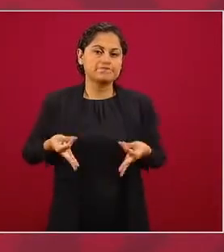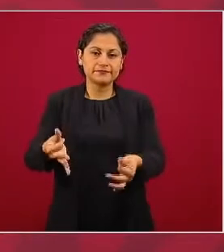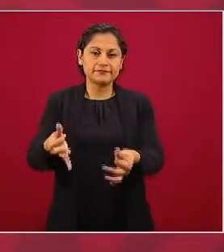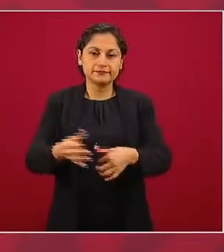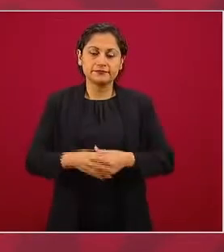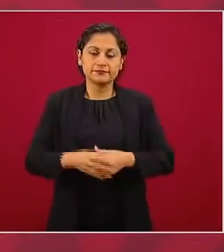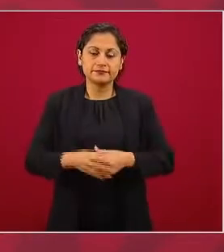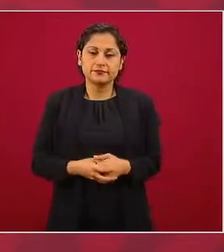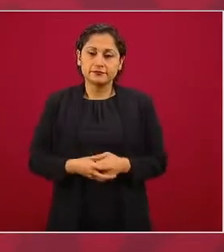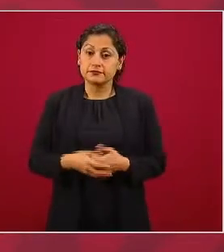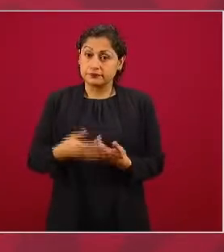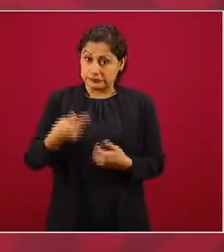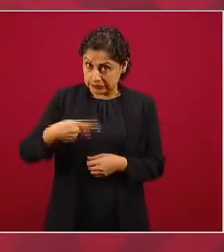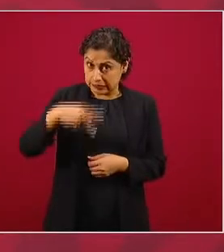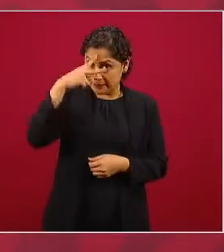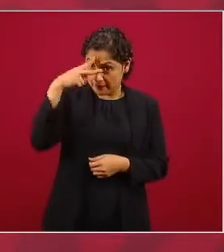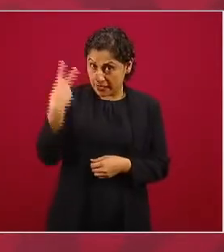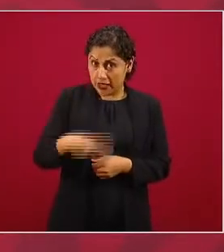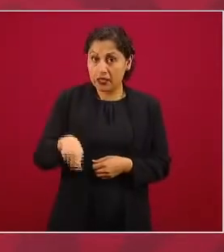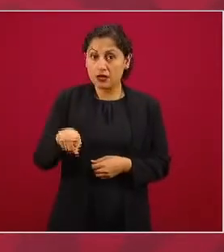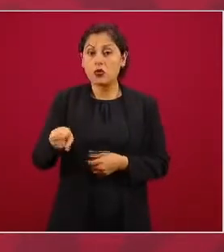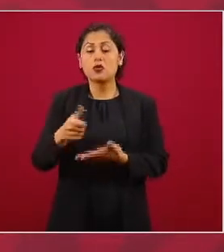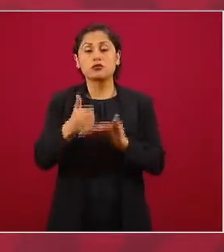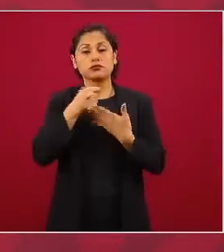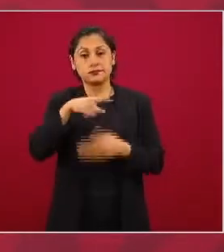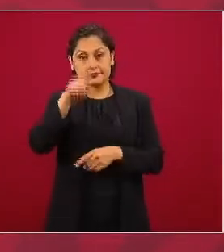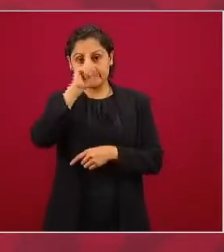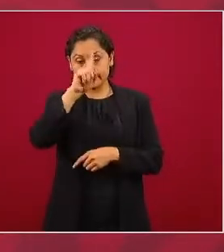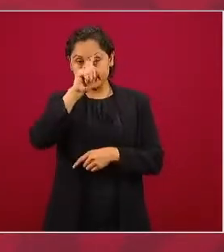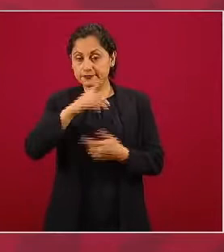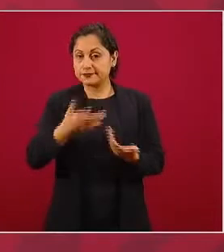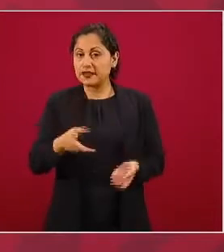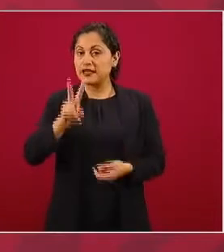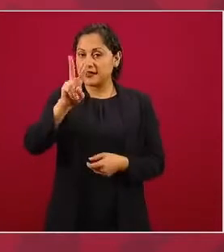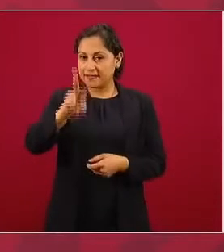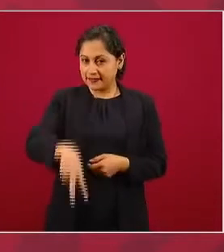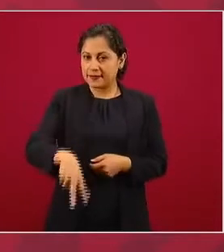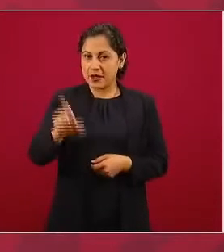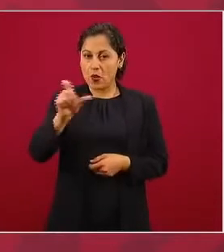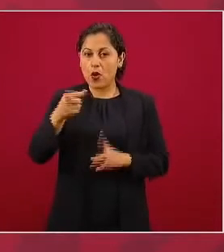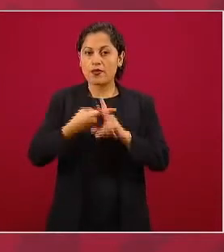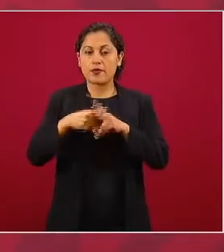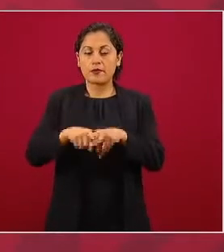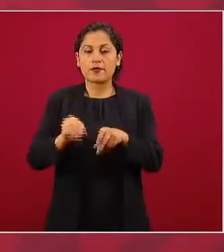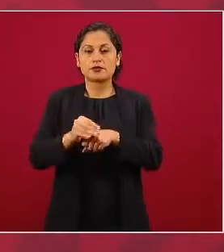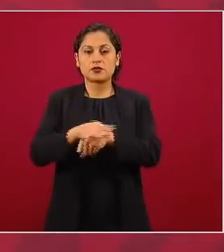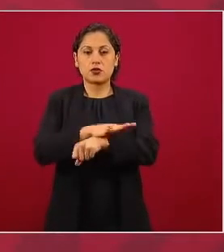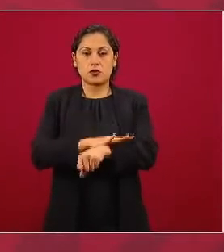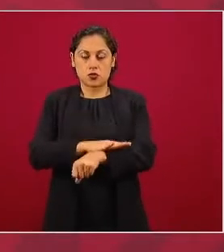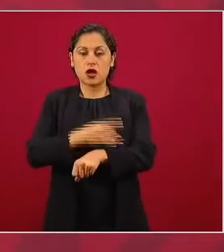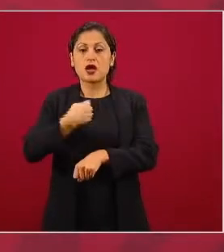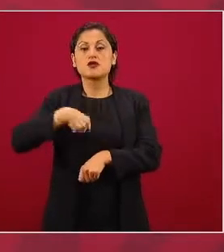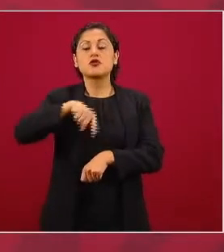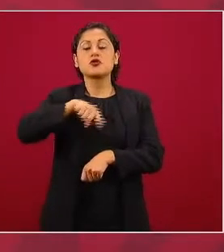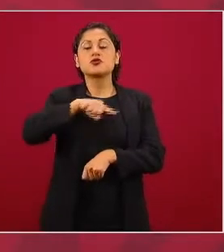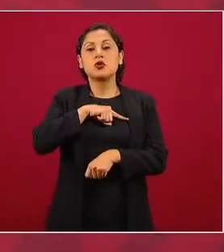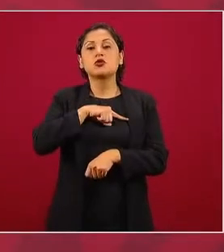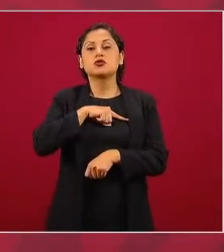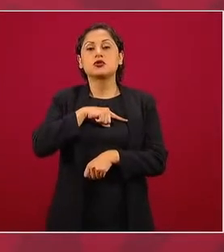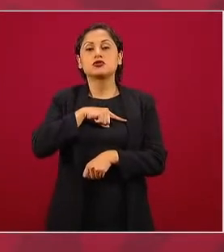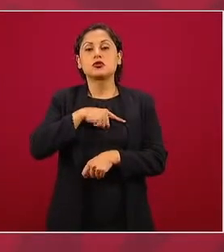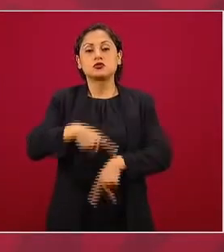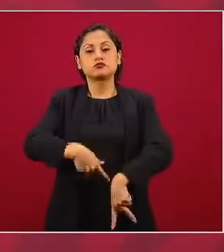principio quedó constancia, nos entrevistamos por teleconferencia con los